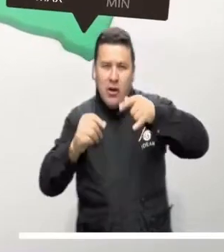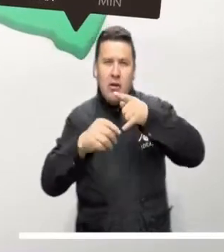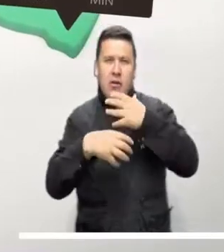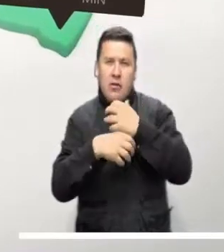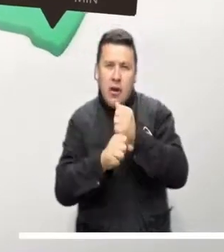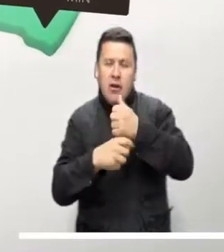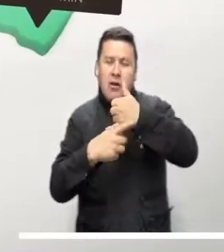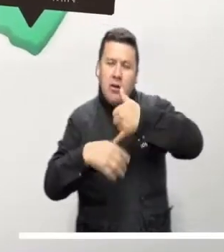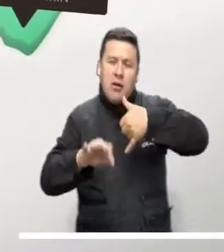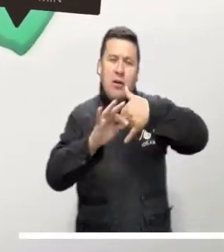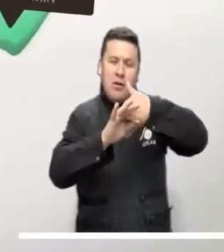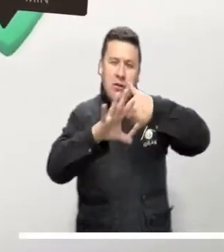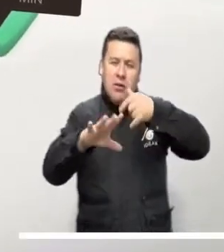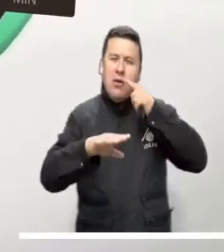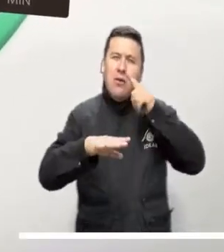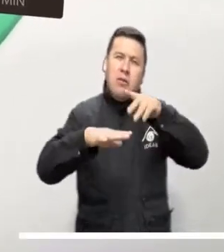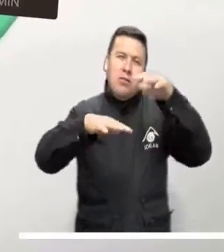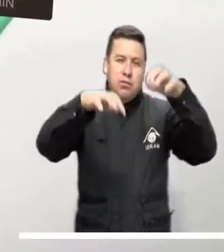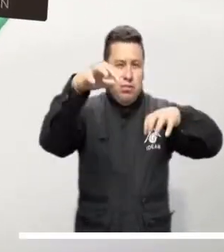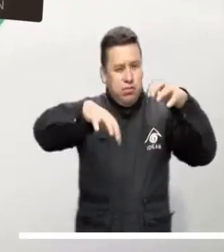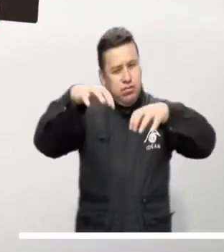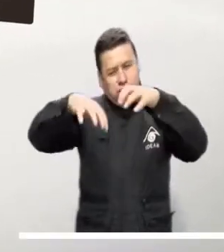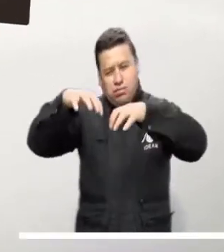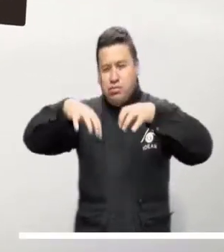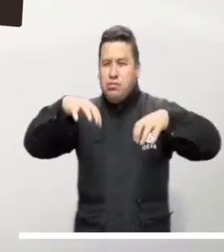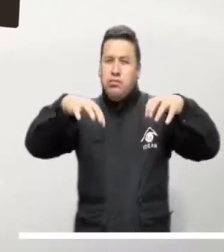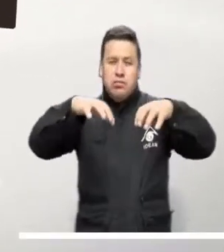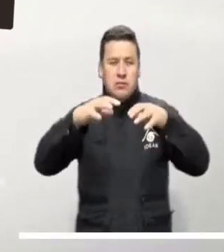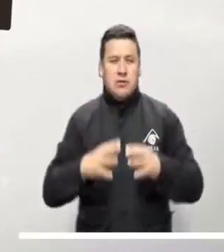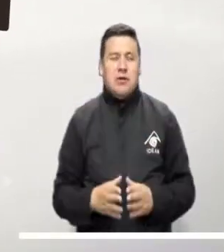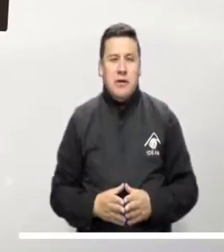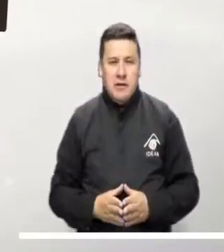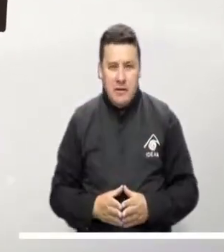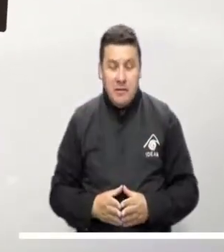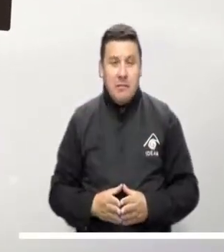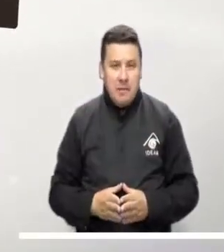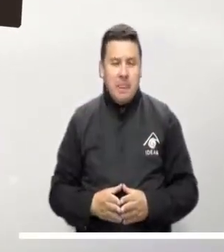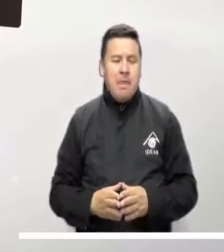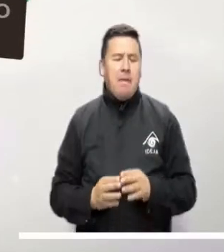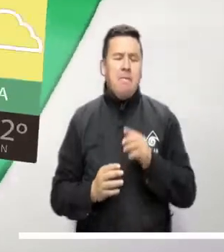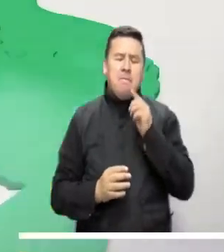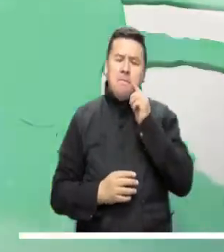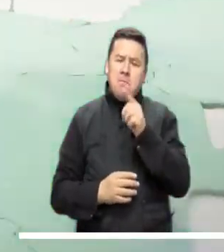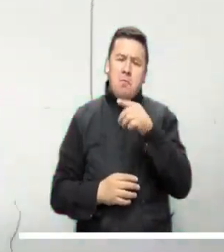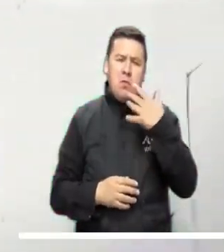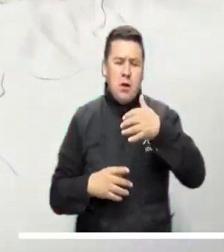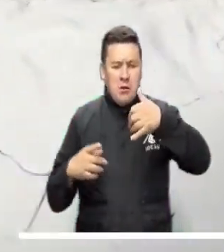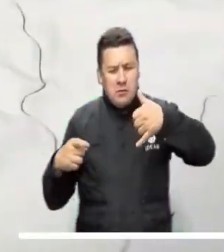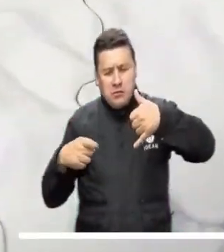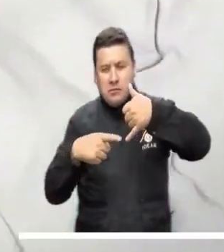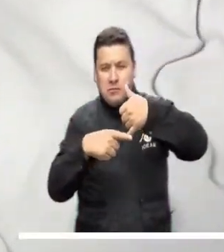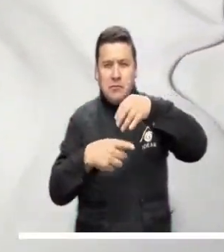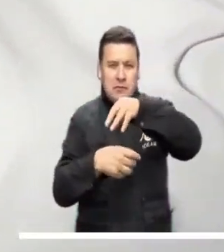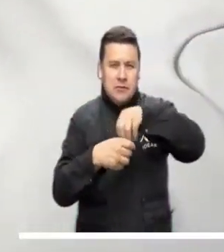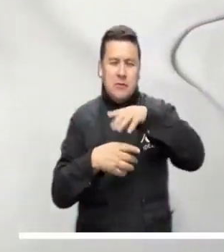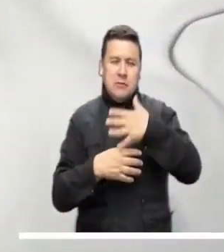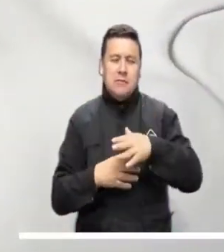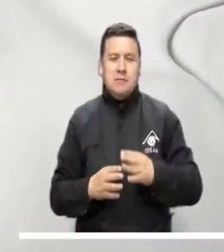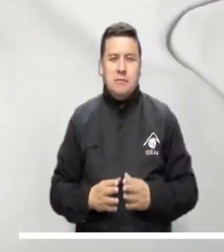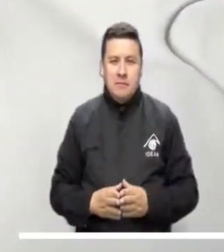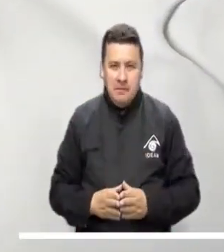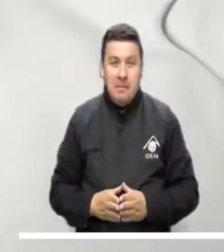lloviznas constantes sobre Baupés, Piedemonte de Putumayo, Guainía y Amazonas. La ciudad de Bogotá podría